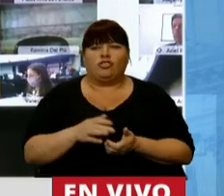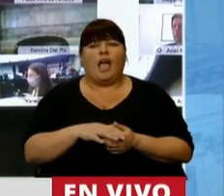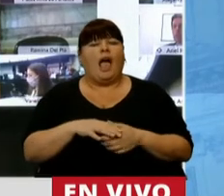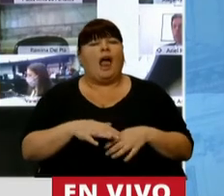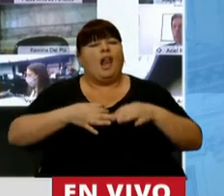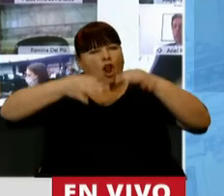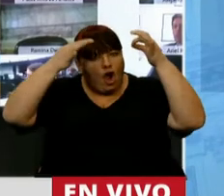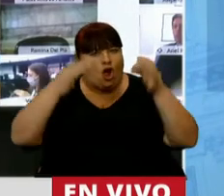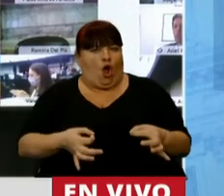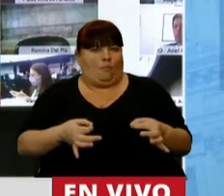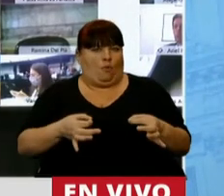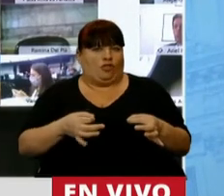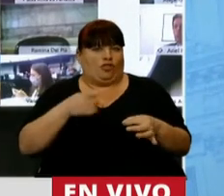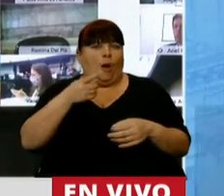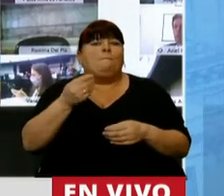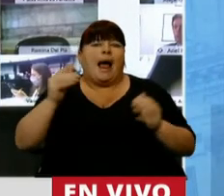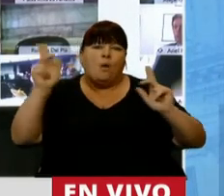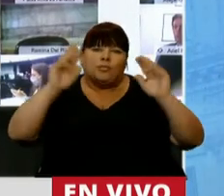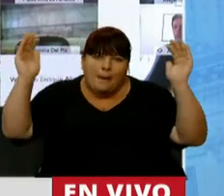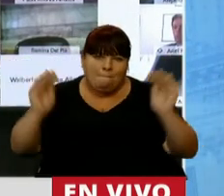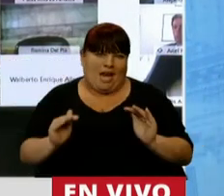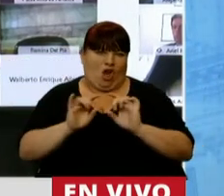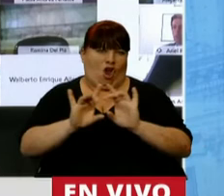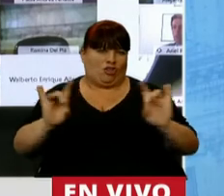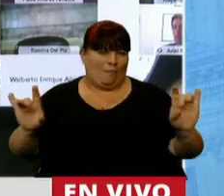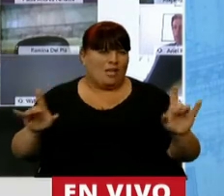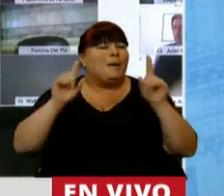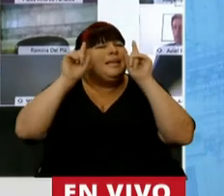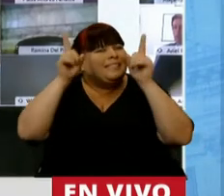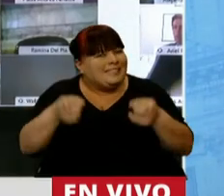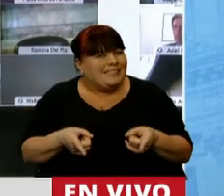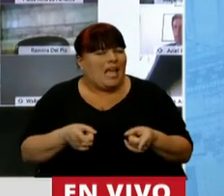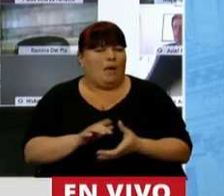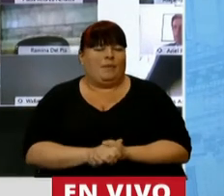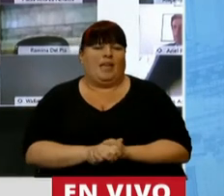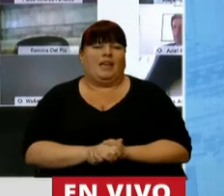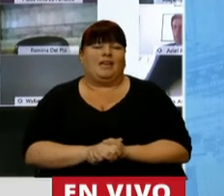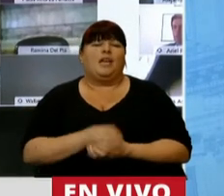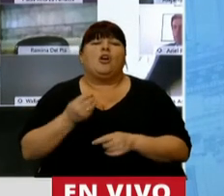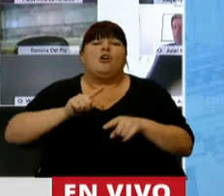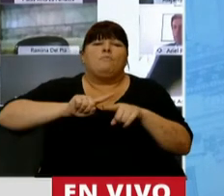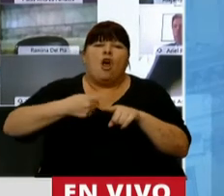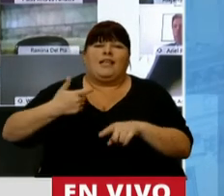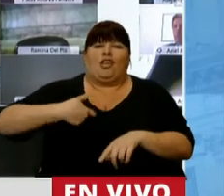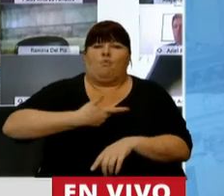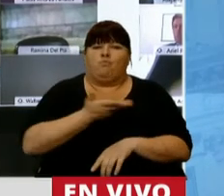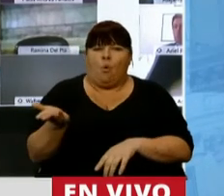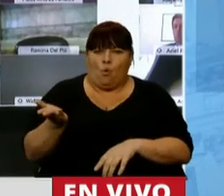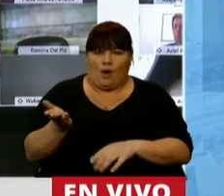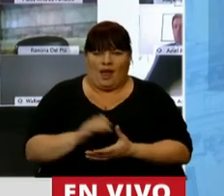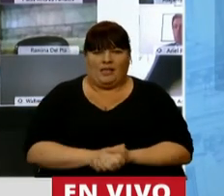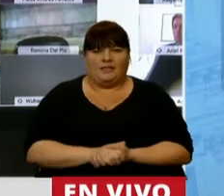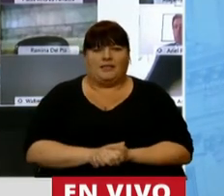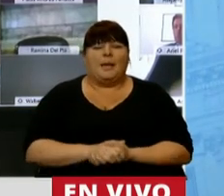comprometida con la mitigación del daño, pero también con políticas públicas